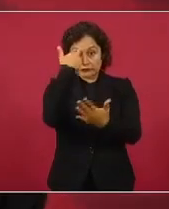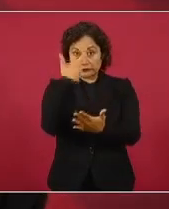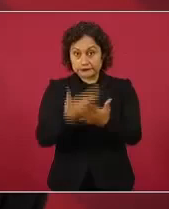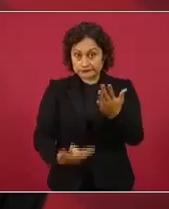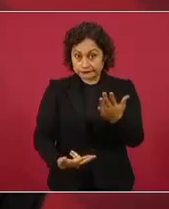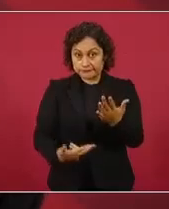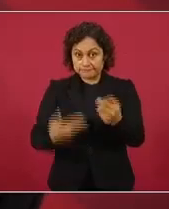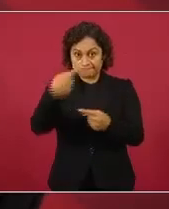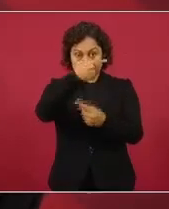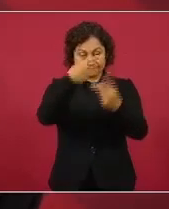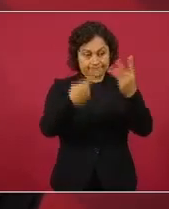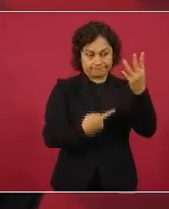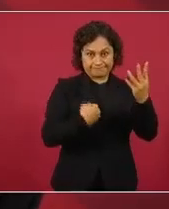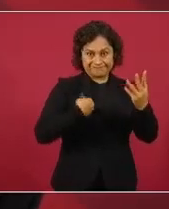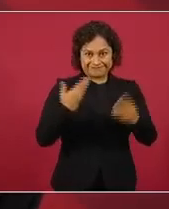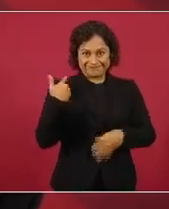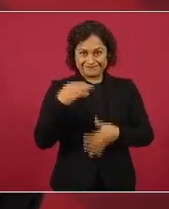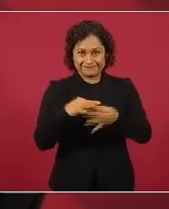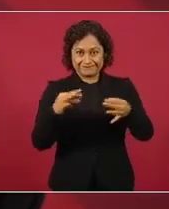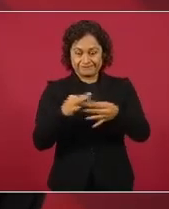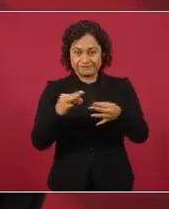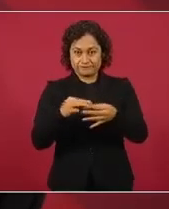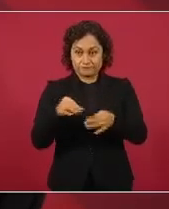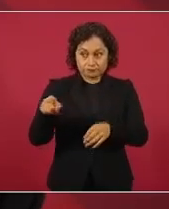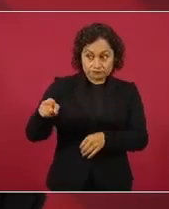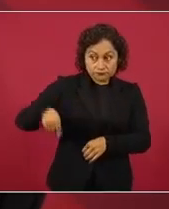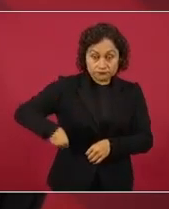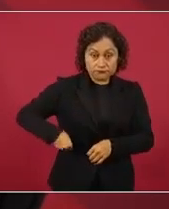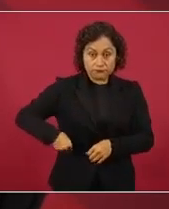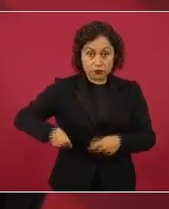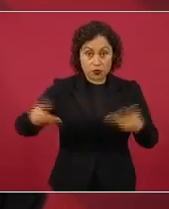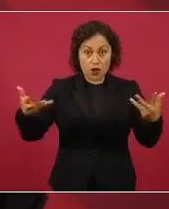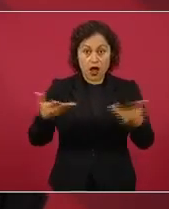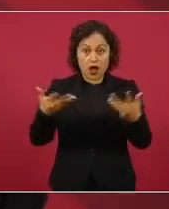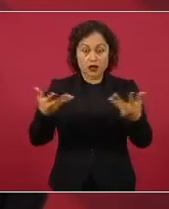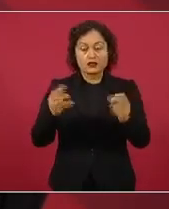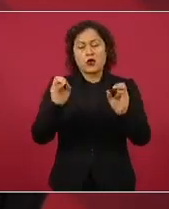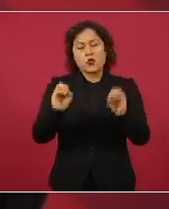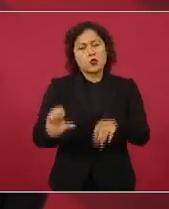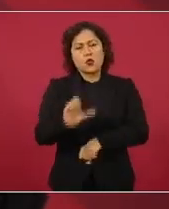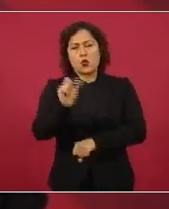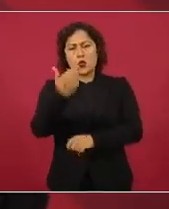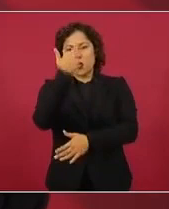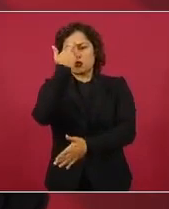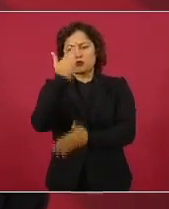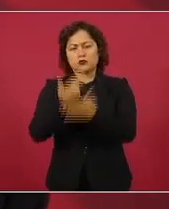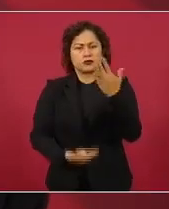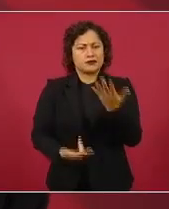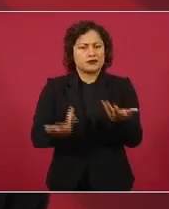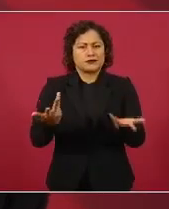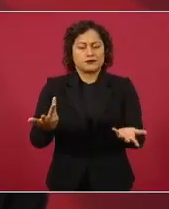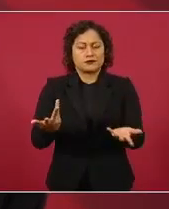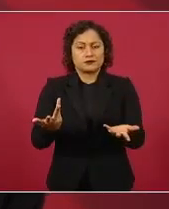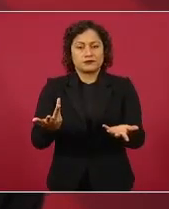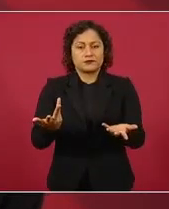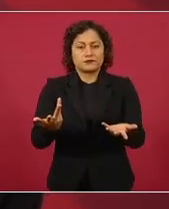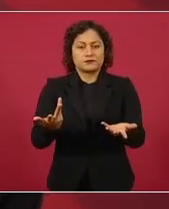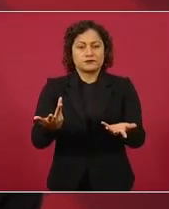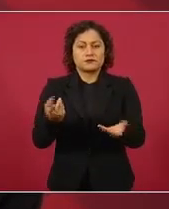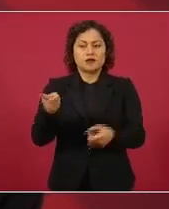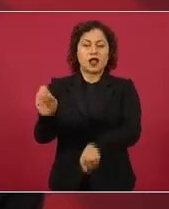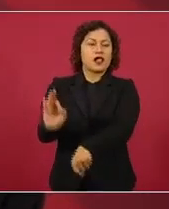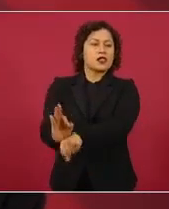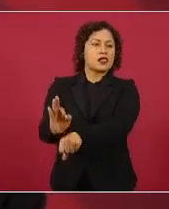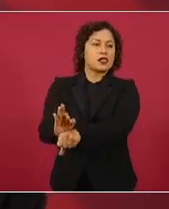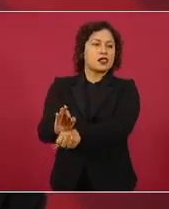características, el que comete cualquier delito que no goce de impunidad.